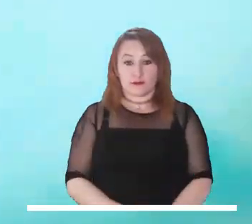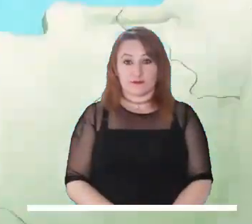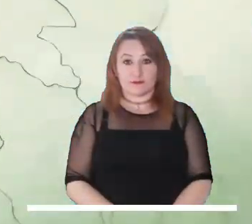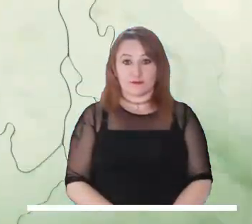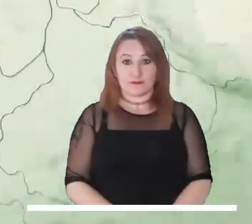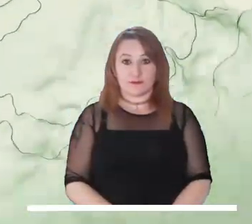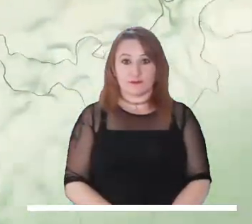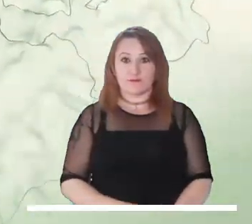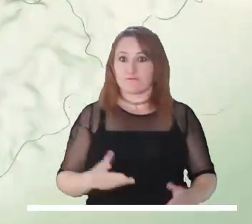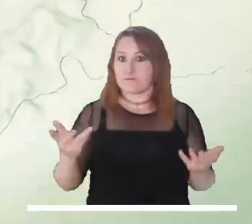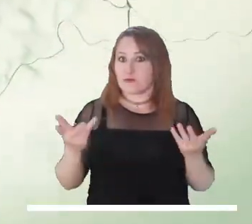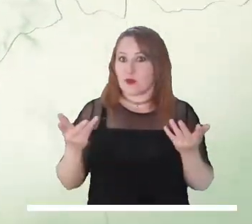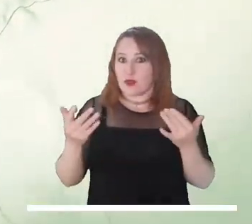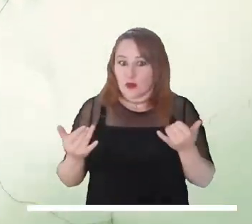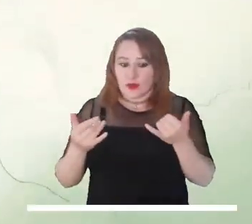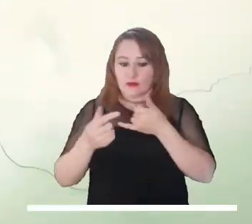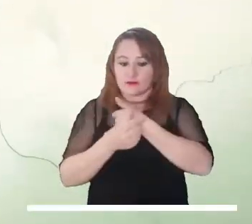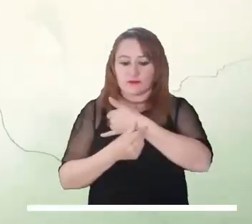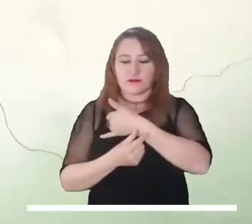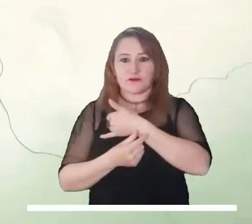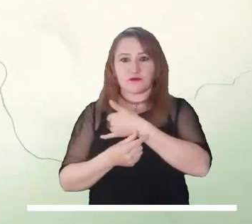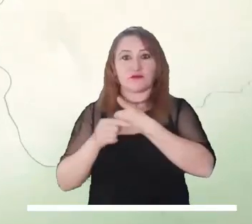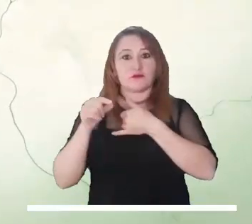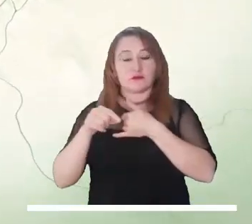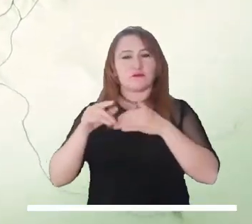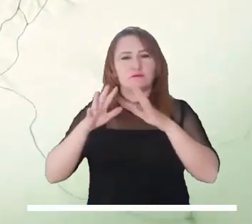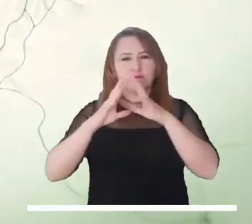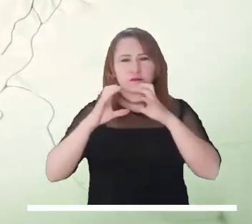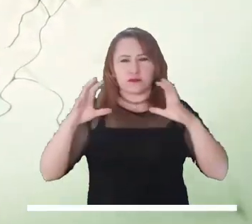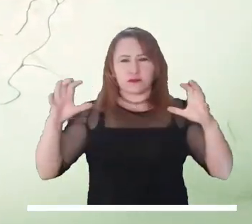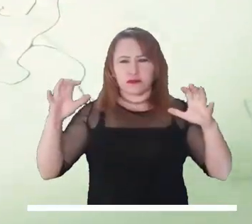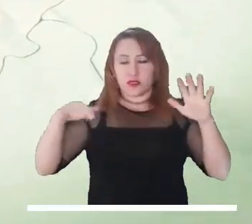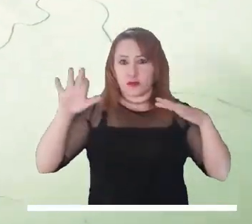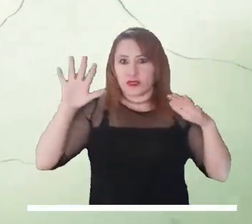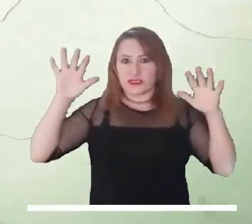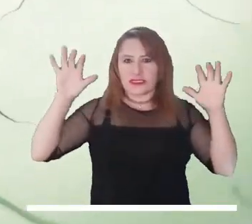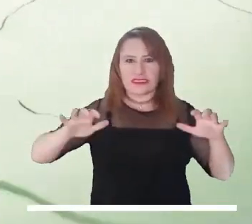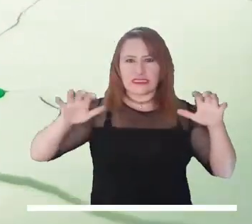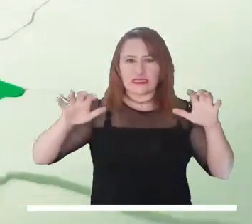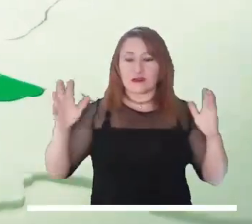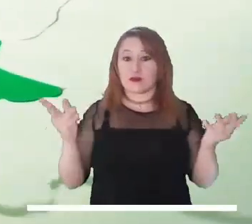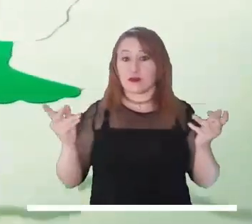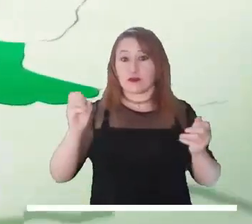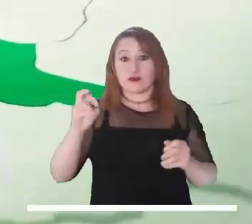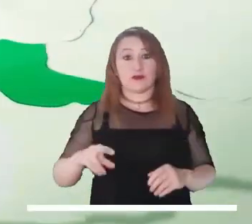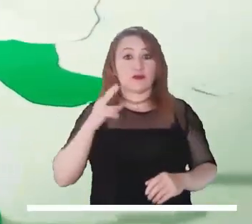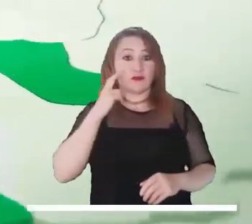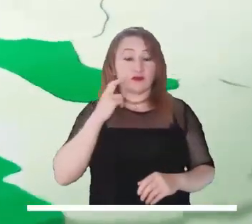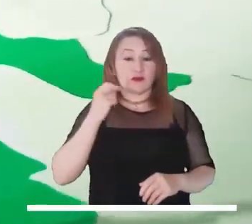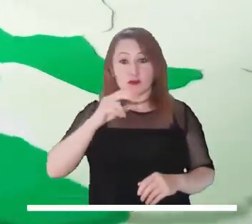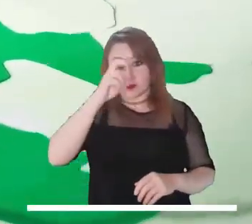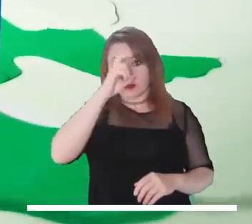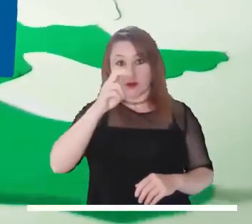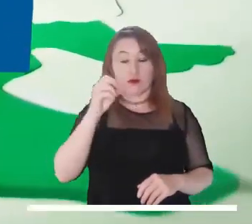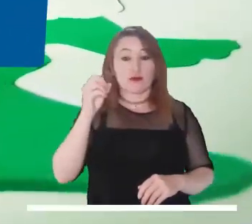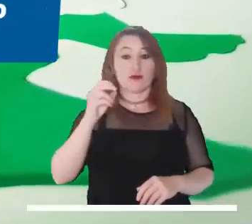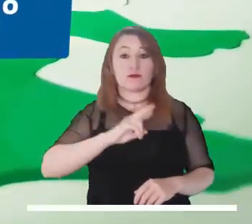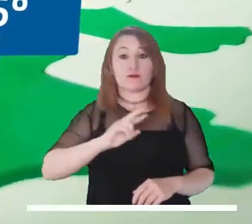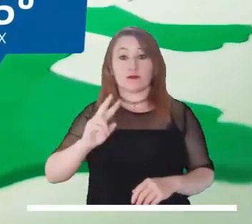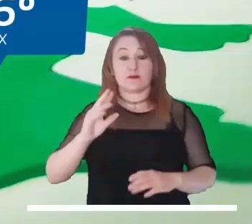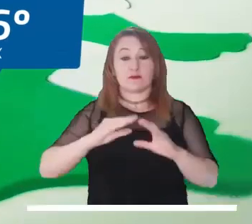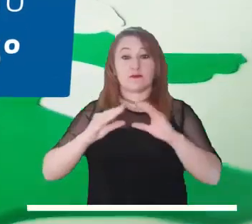parcialmente nubladas durante la tarde. Visitemos el Pacífico, donde se anuncia una tarde mayormente nublada y con